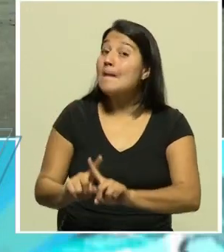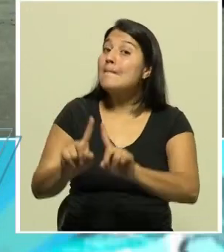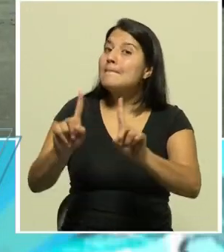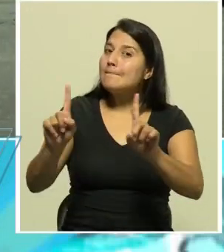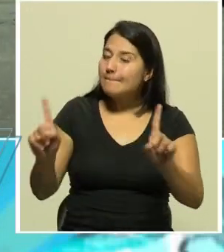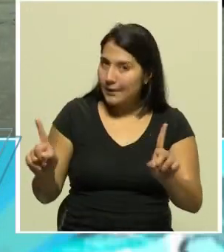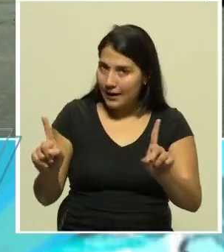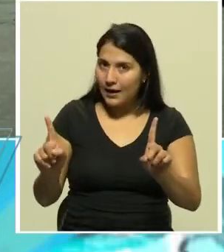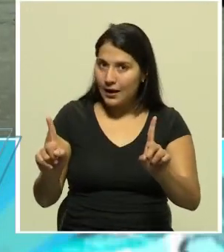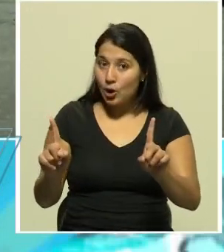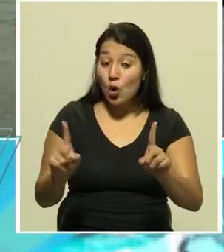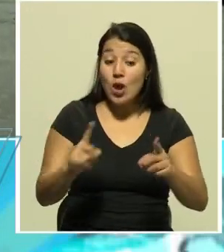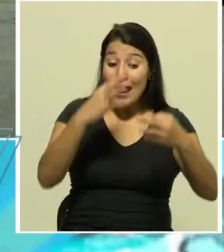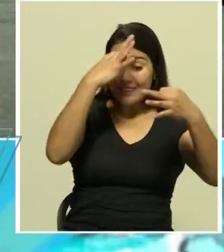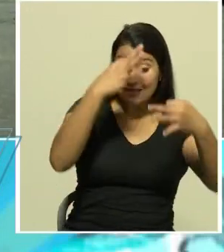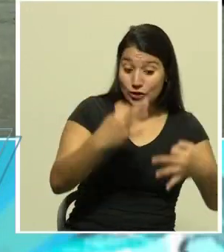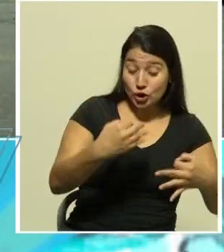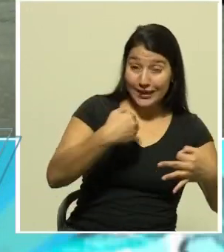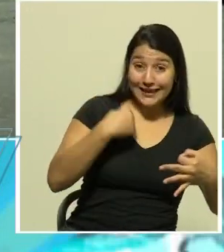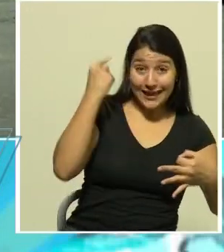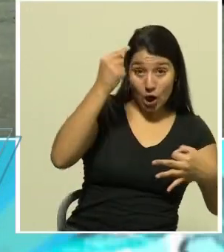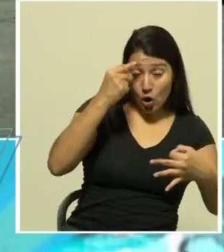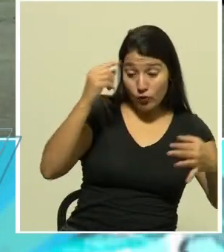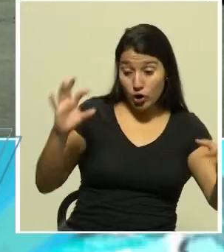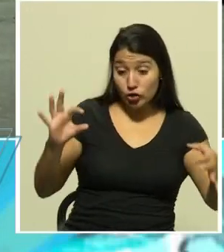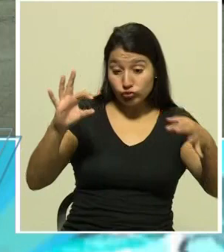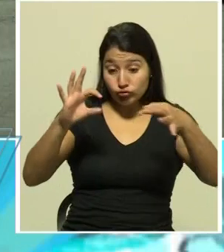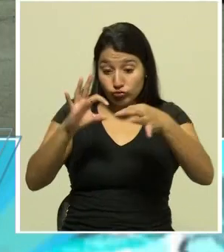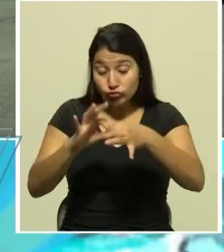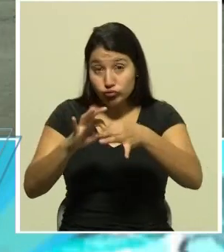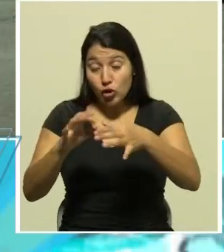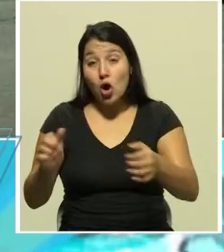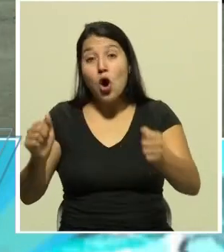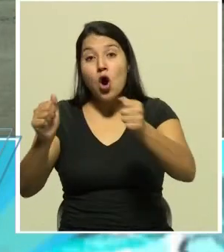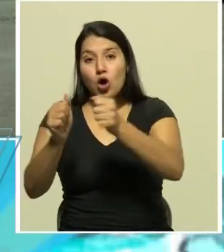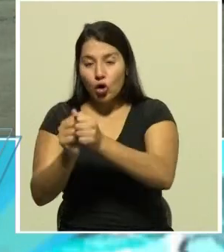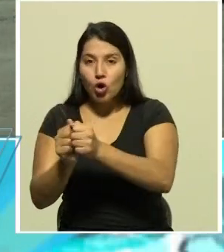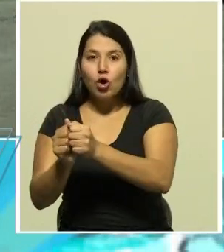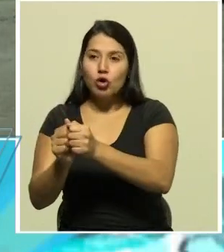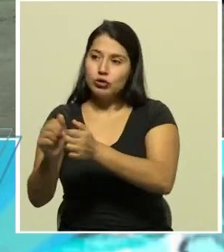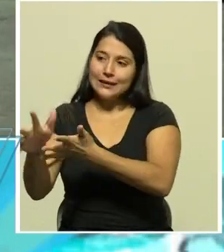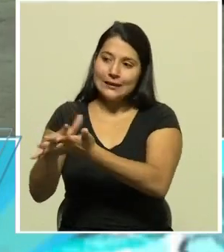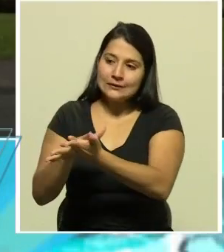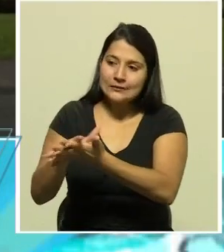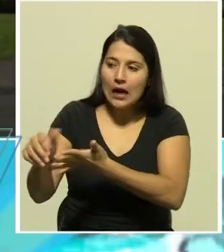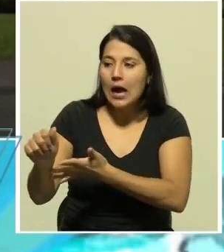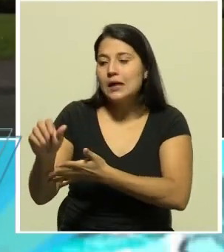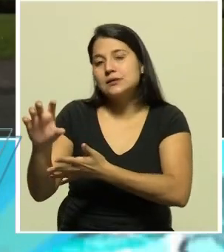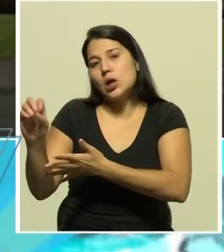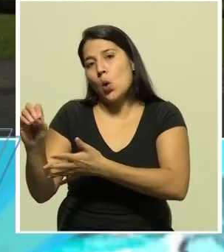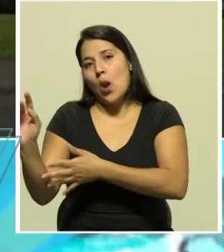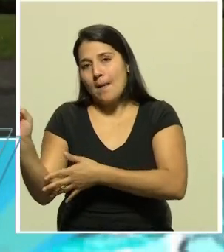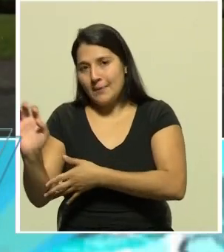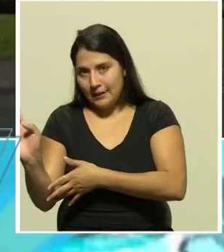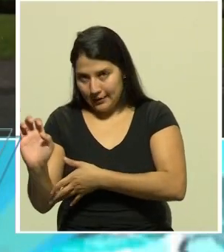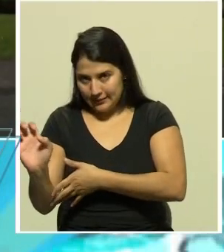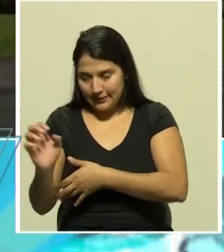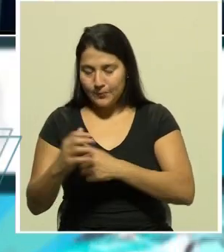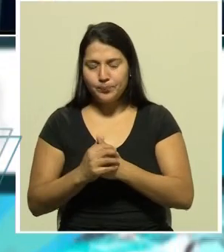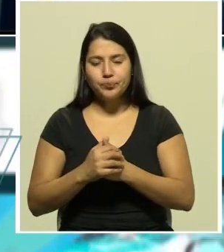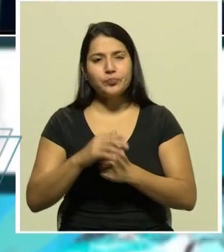las acciones que toma el estado con los daños o el hecho provocador de la emergencia. Don Eduardo,